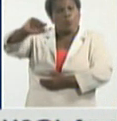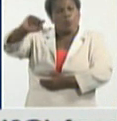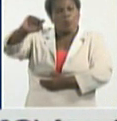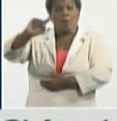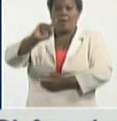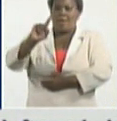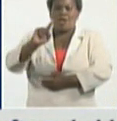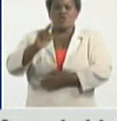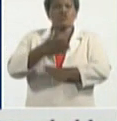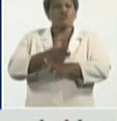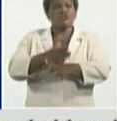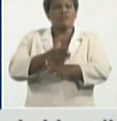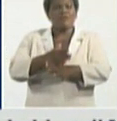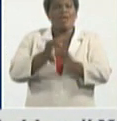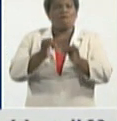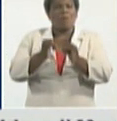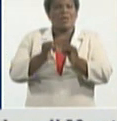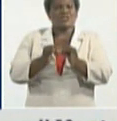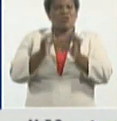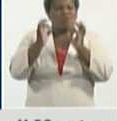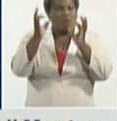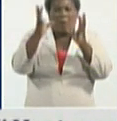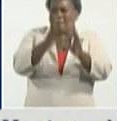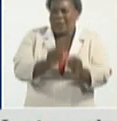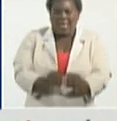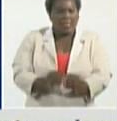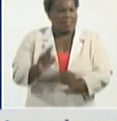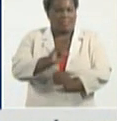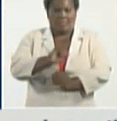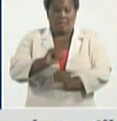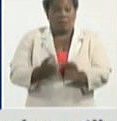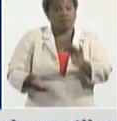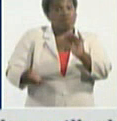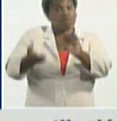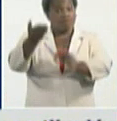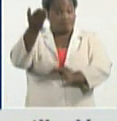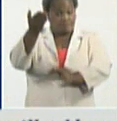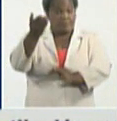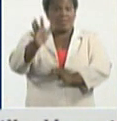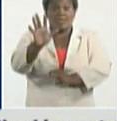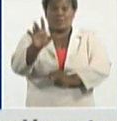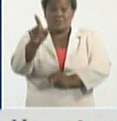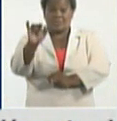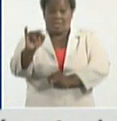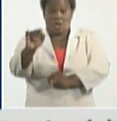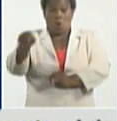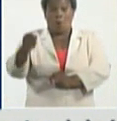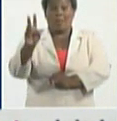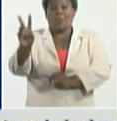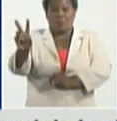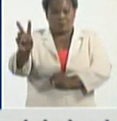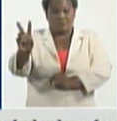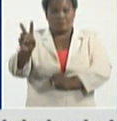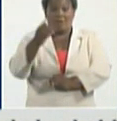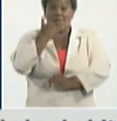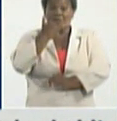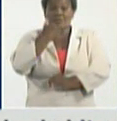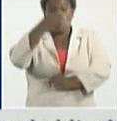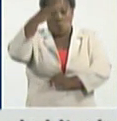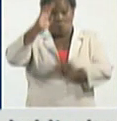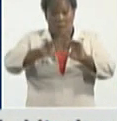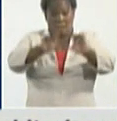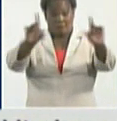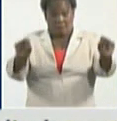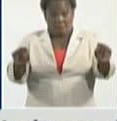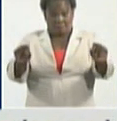todo, pero lo dice, se incrementa a 516, 6,2. Se mantienen con